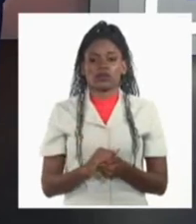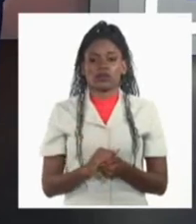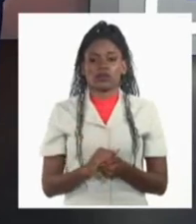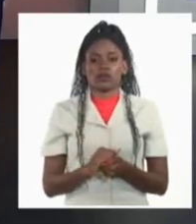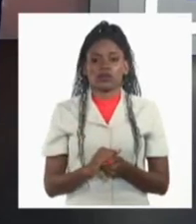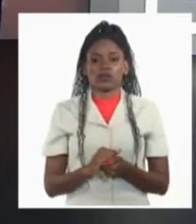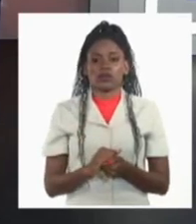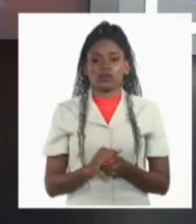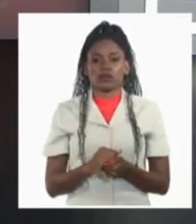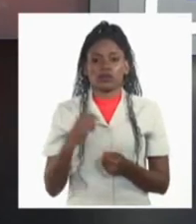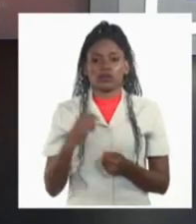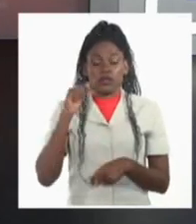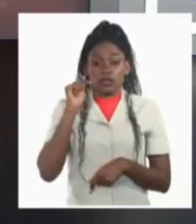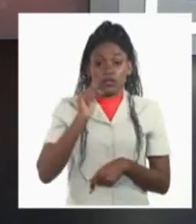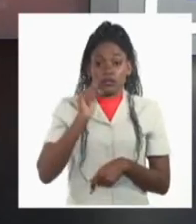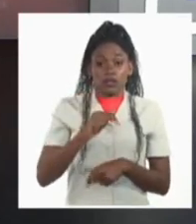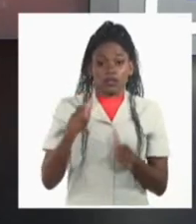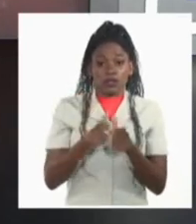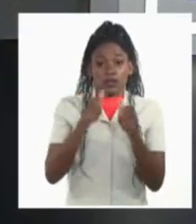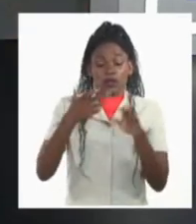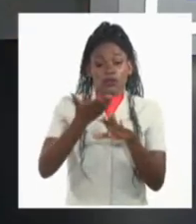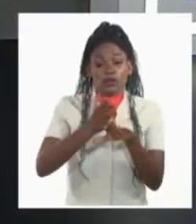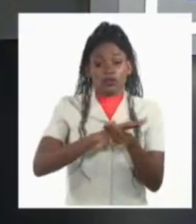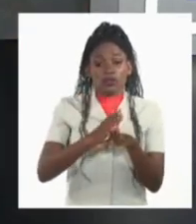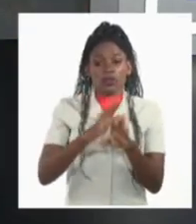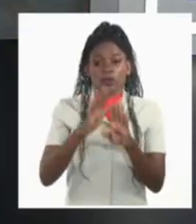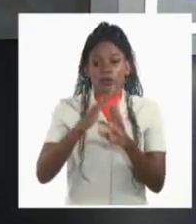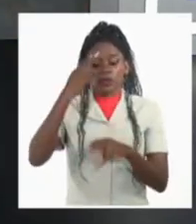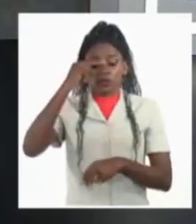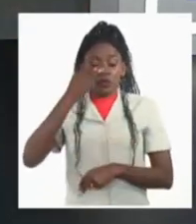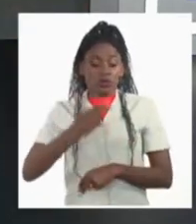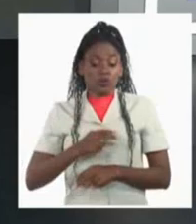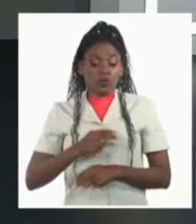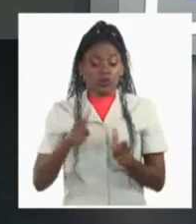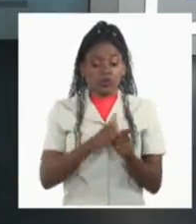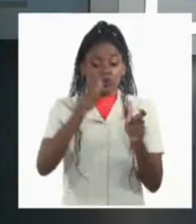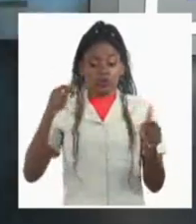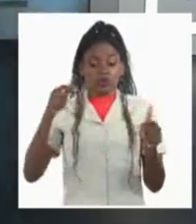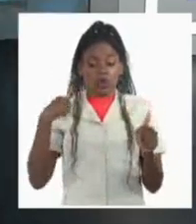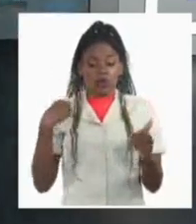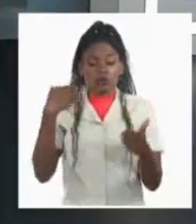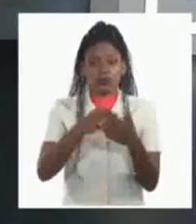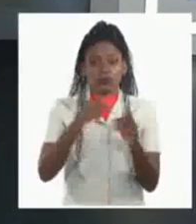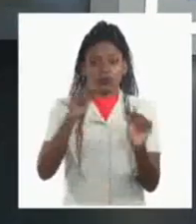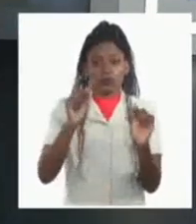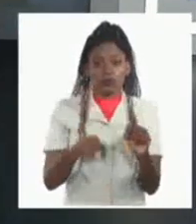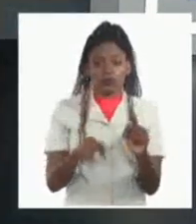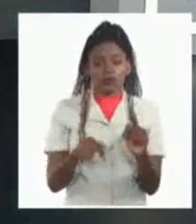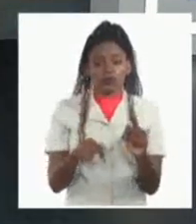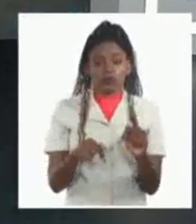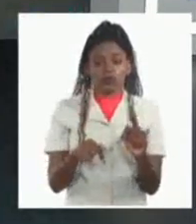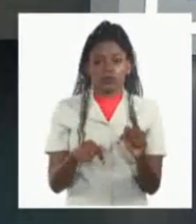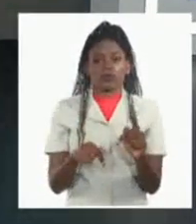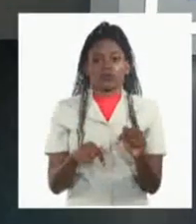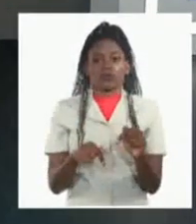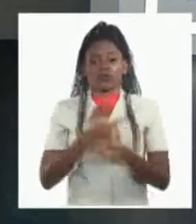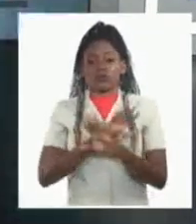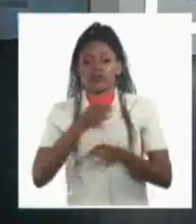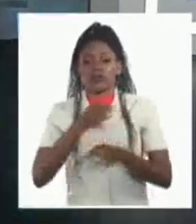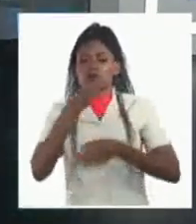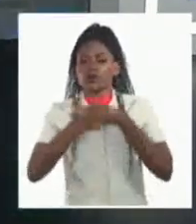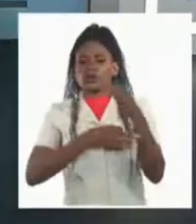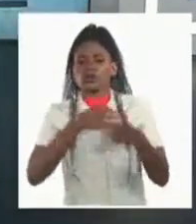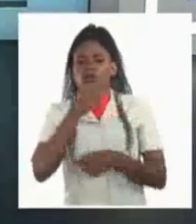contienda ha tenido un enorme significado para la humanidad, lo cual se extiende hasta nuestros días. El siguiente trabajo de la colega Daisy Gómez nos